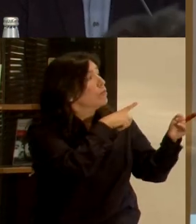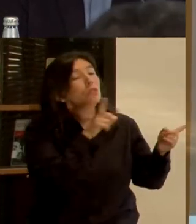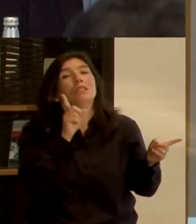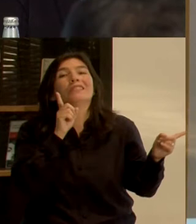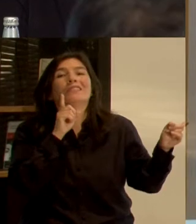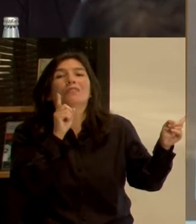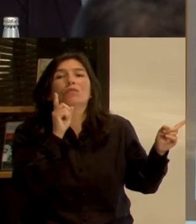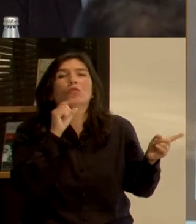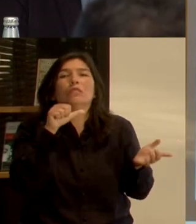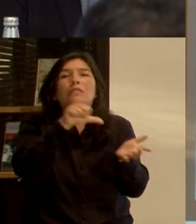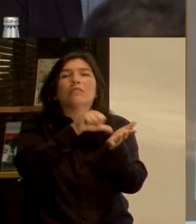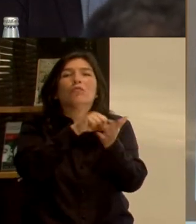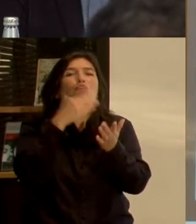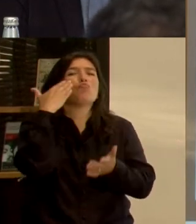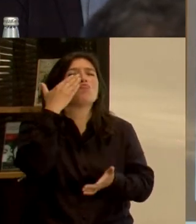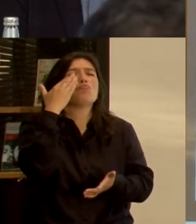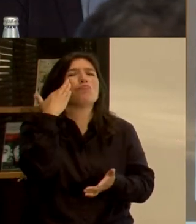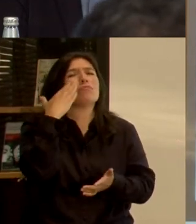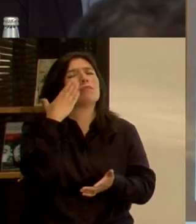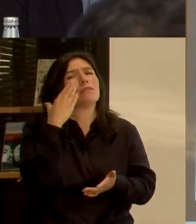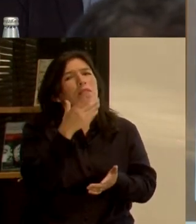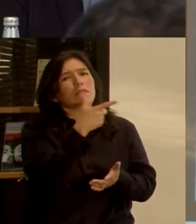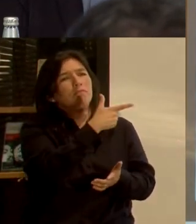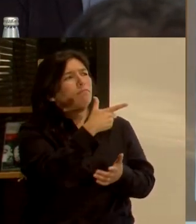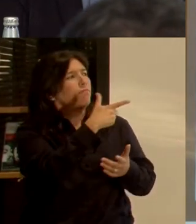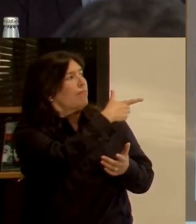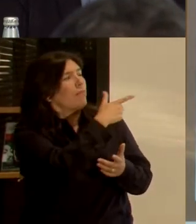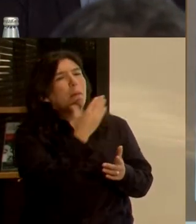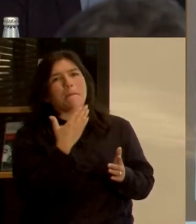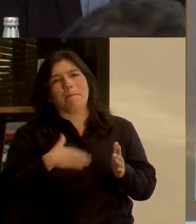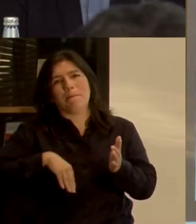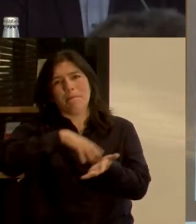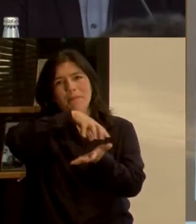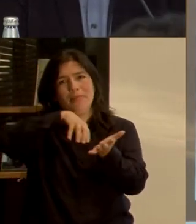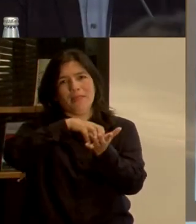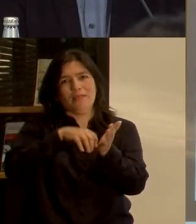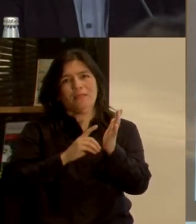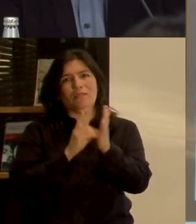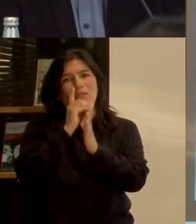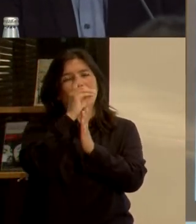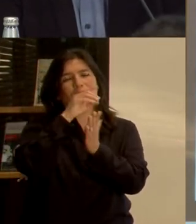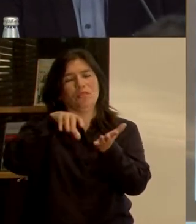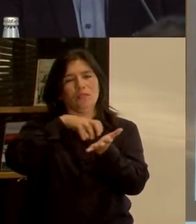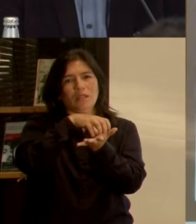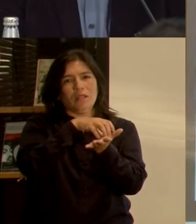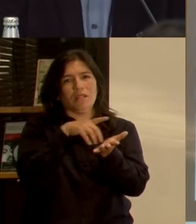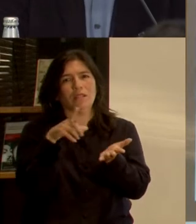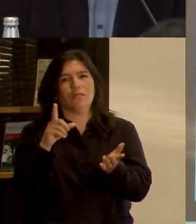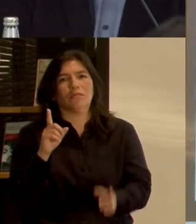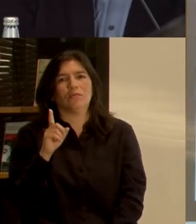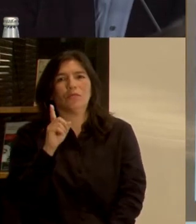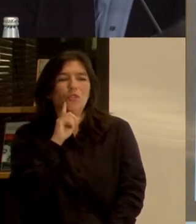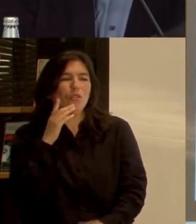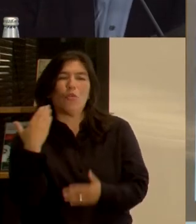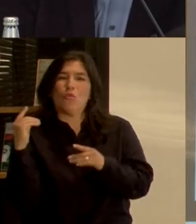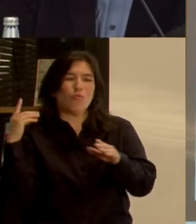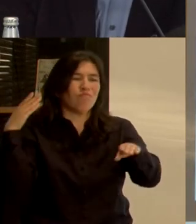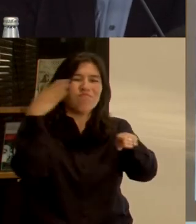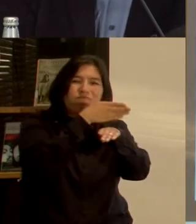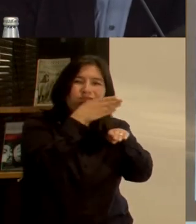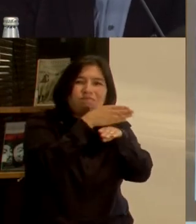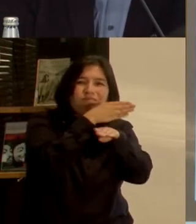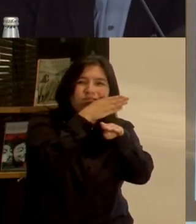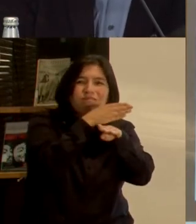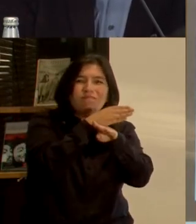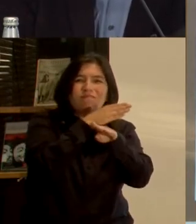concentran todos los beneficios y los privilegios del desarrollo de las grandes ciudades, canalizan todas las, por decir, los beneficios, y el